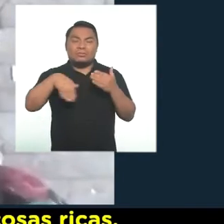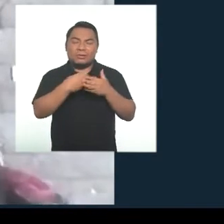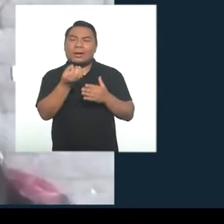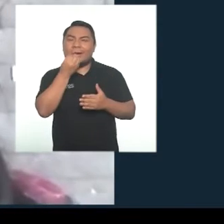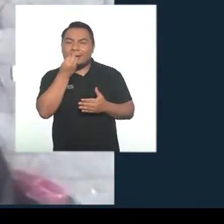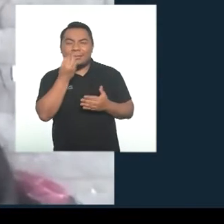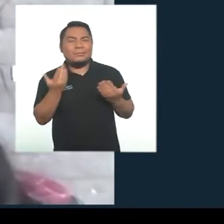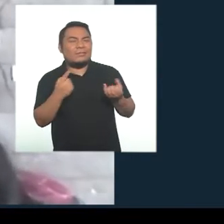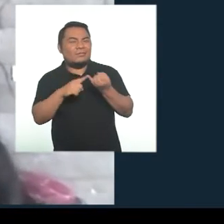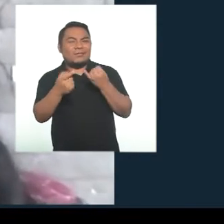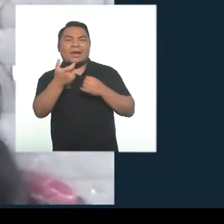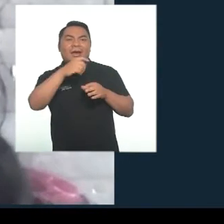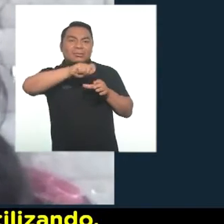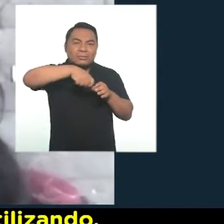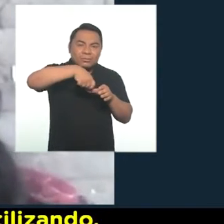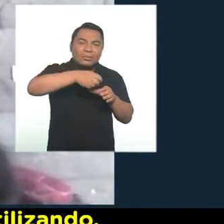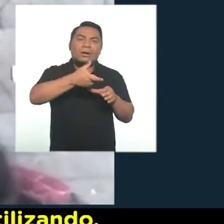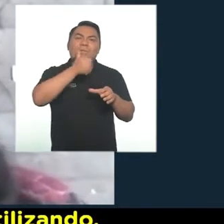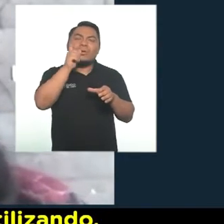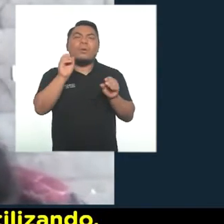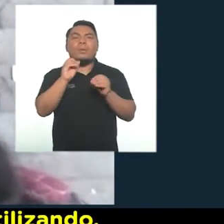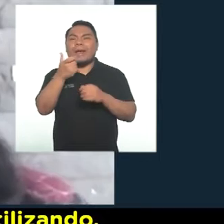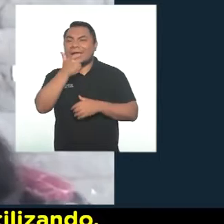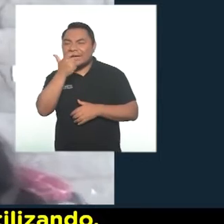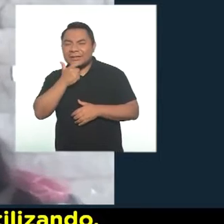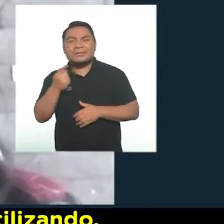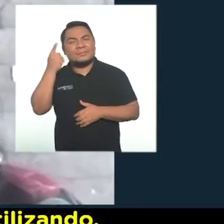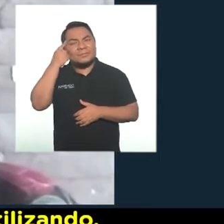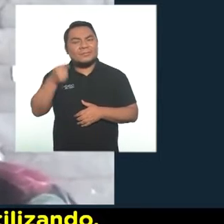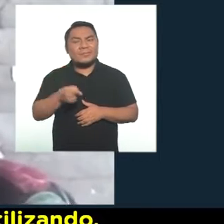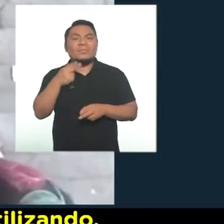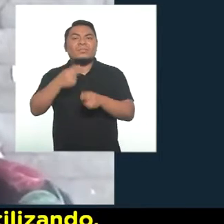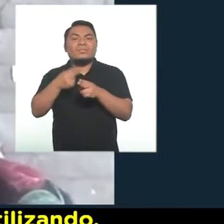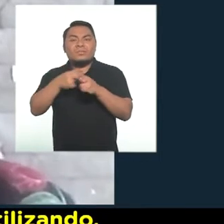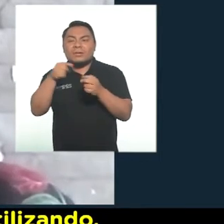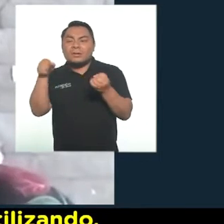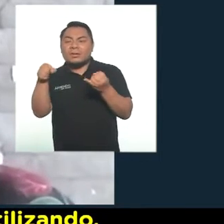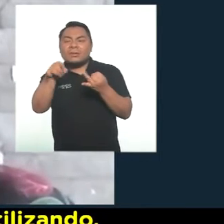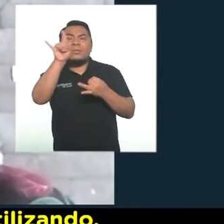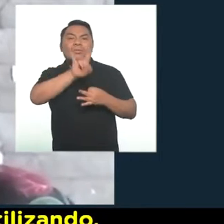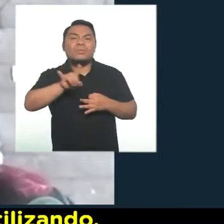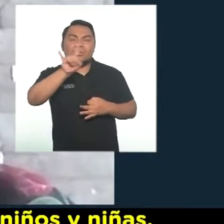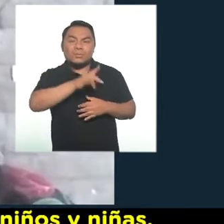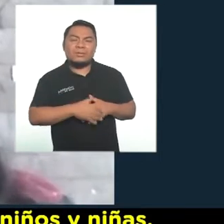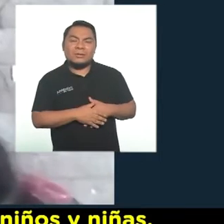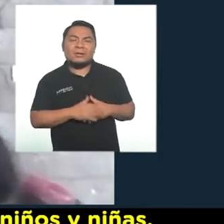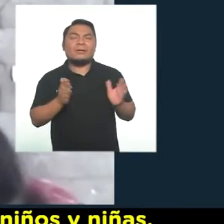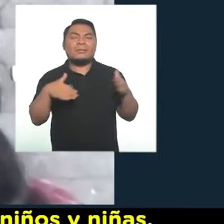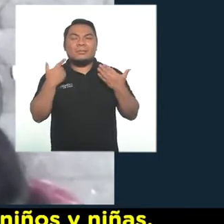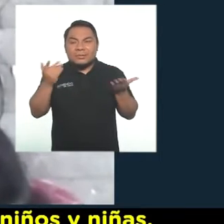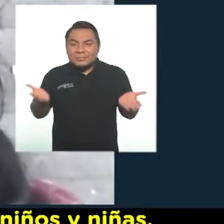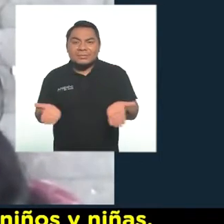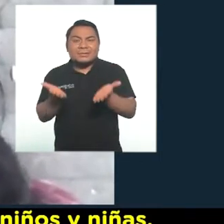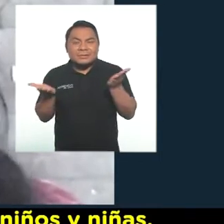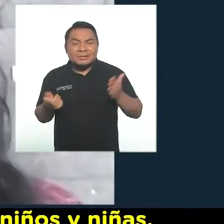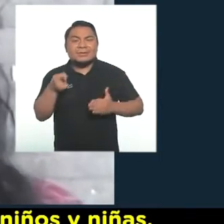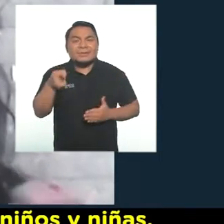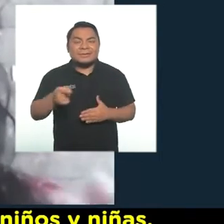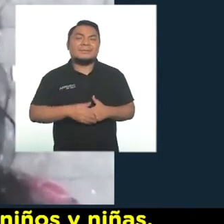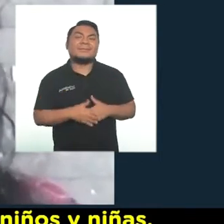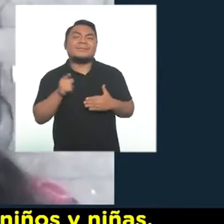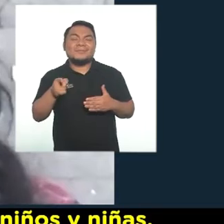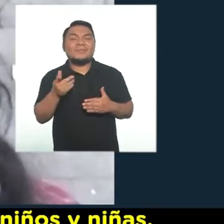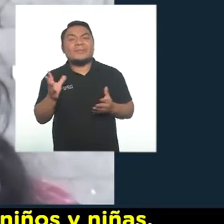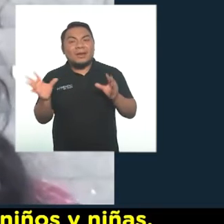cosas ricas como la limonada y la galleta, podemos también ir nombrando las cosas que vamos utilizando. Podemos incentivar así